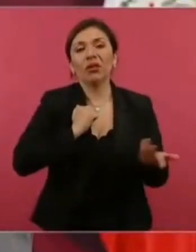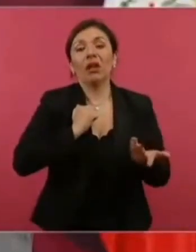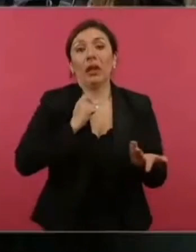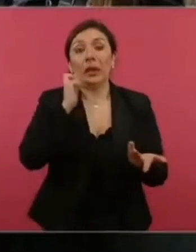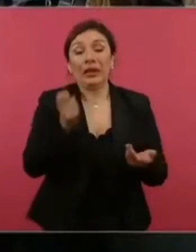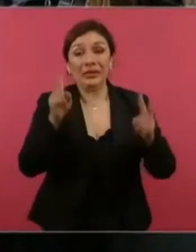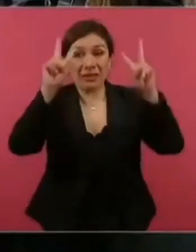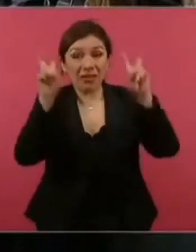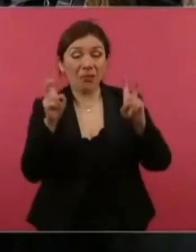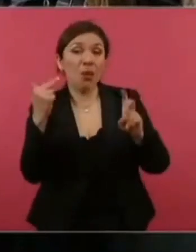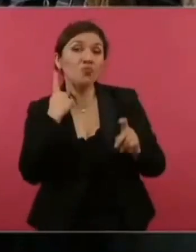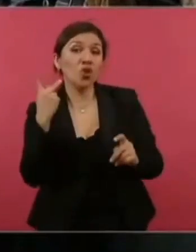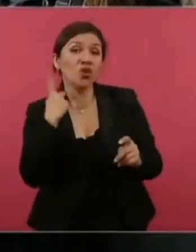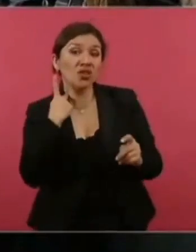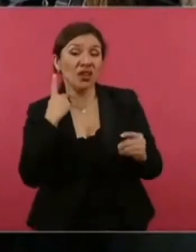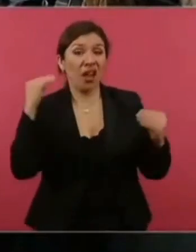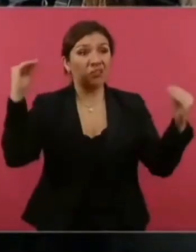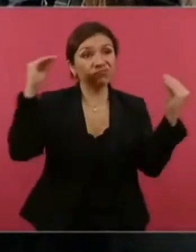política exterior.